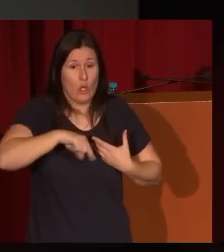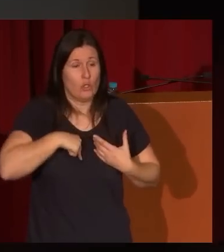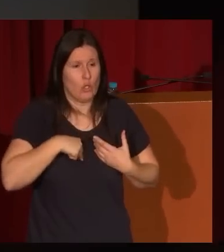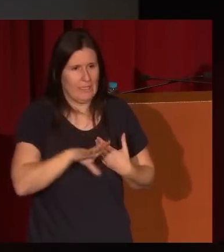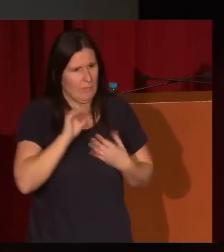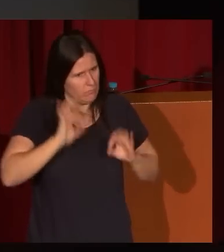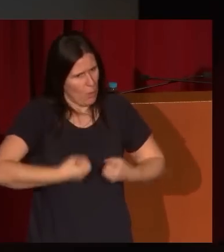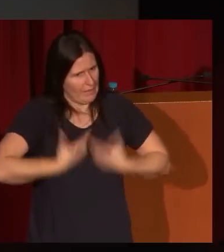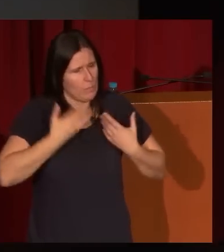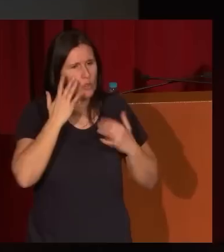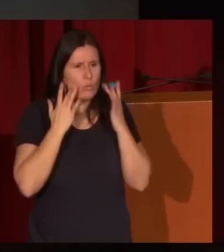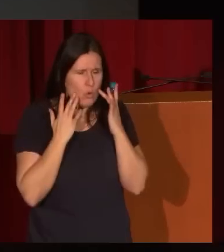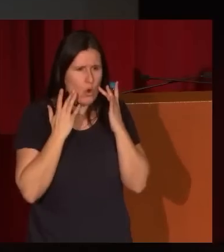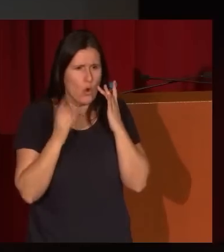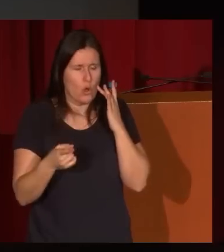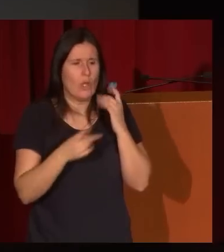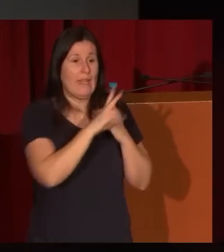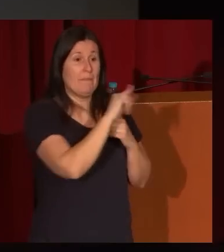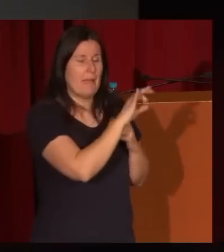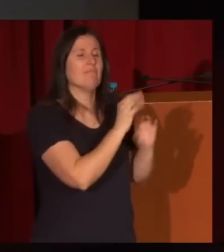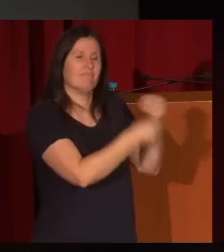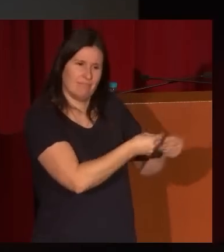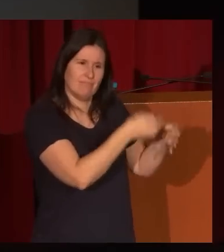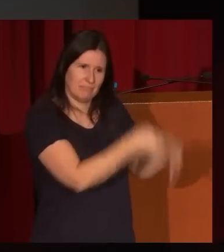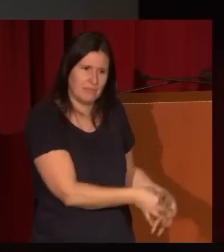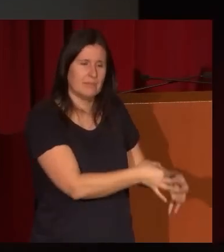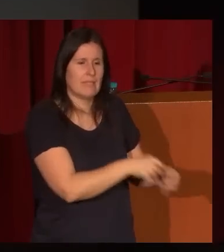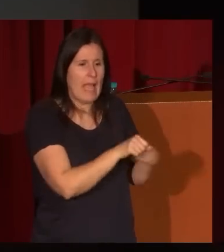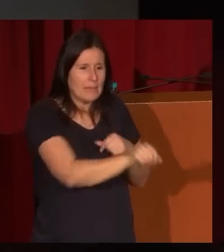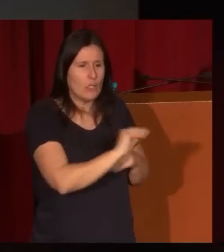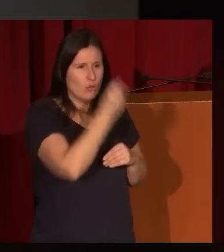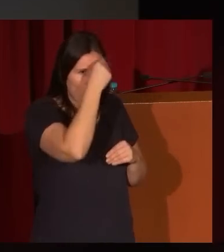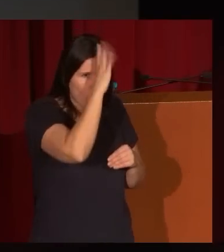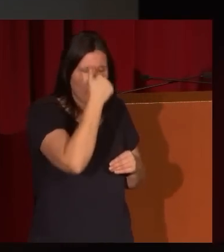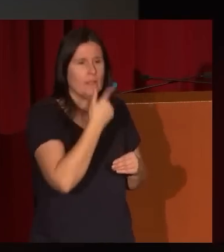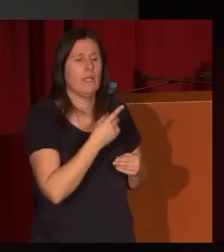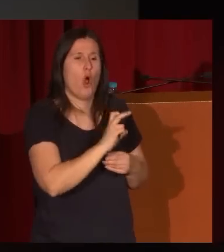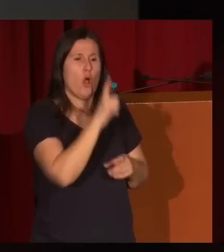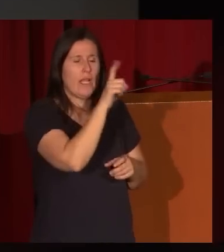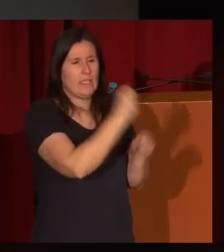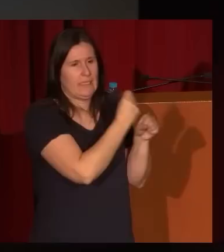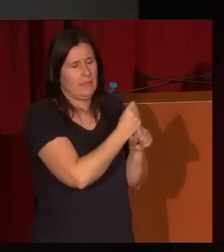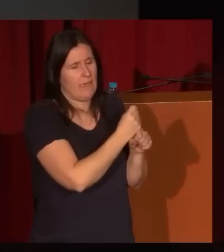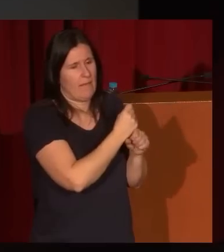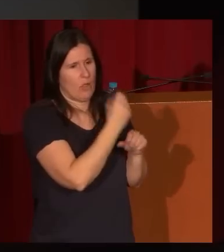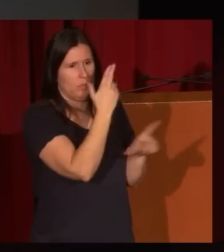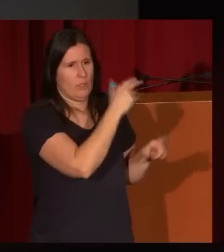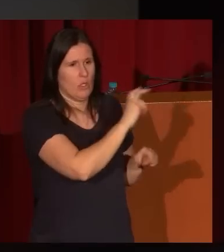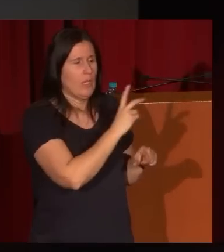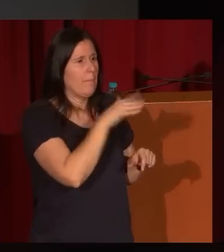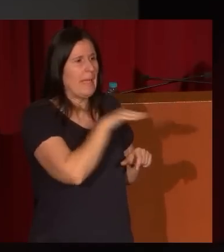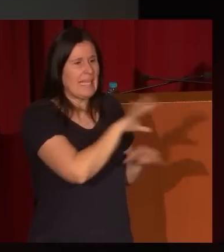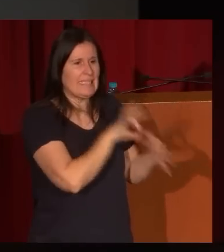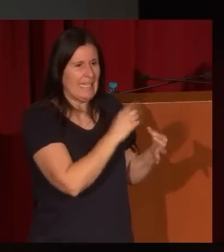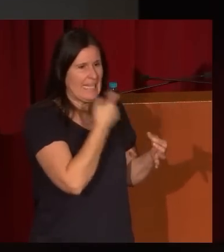puro que Pérez Villamil cuaja a partir de su conocimiento de la obra de David Roberts y de la paisajística inglesa es